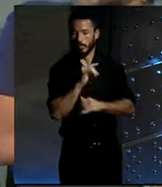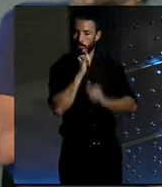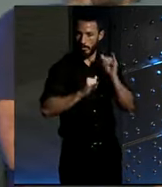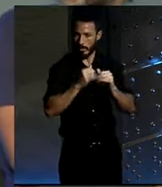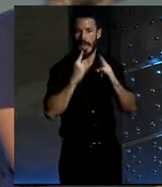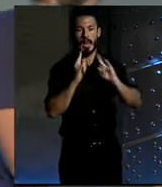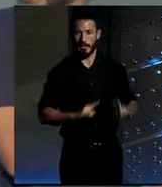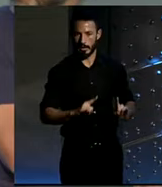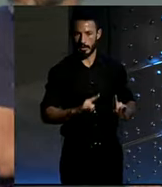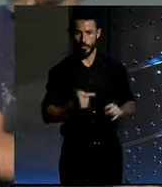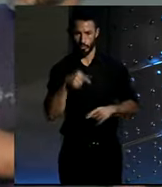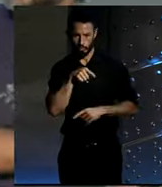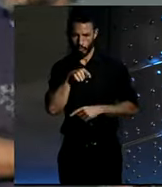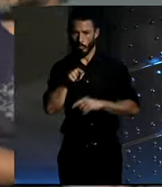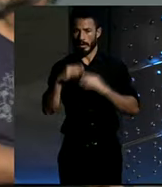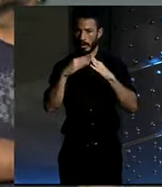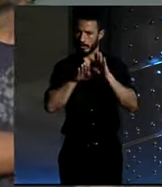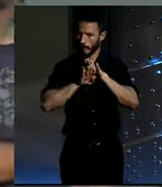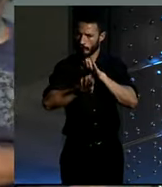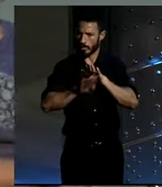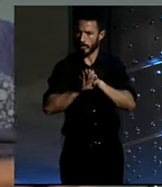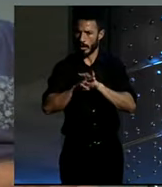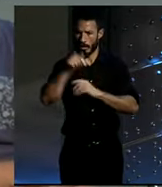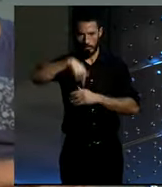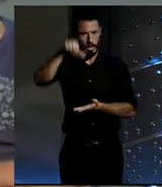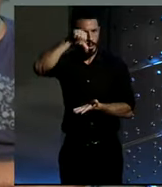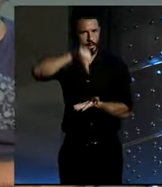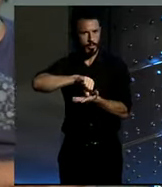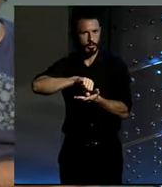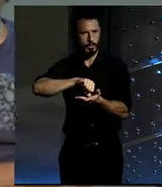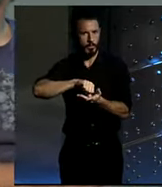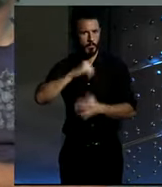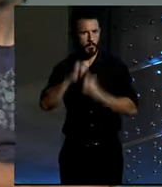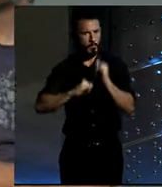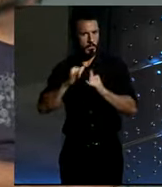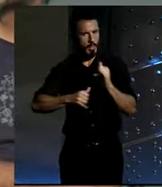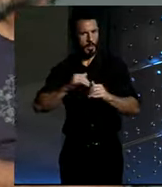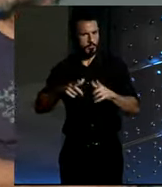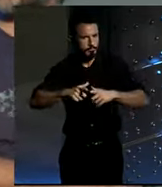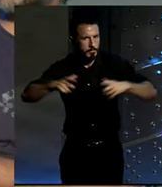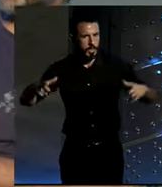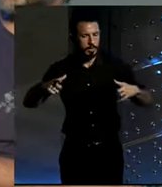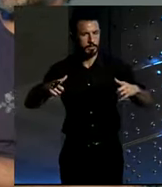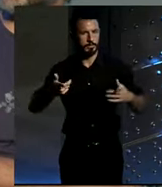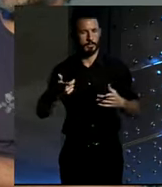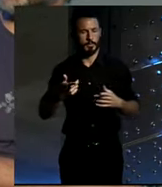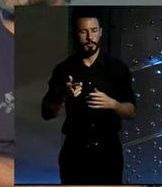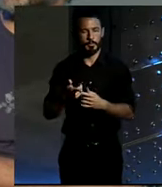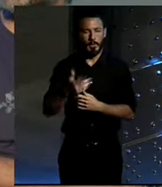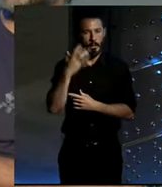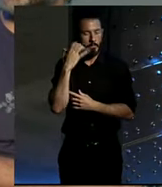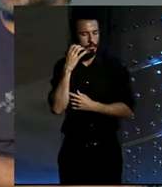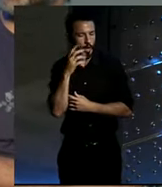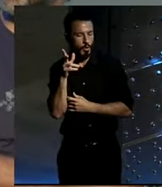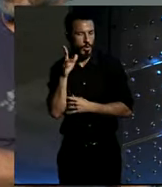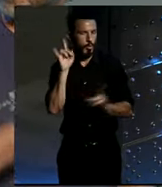Sí, sí. Bueno, el centro hay muchísimas y la verdad es que se ven moverse. A mí lo único que me resulta extraño es el ruido que hacen, que no es